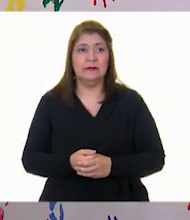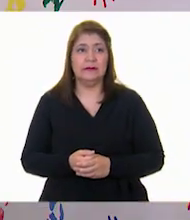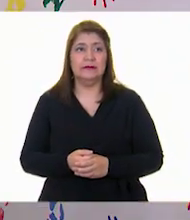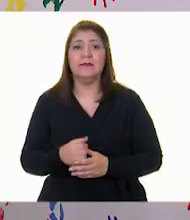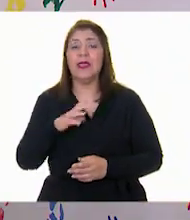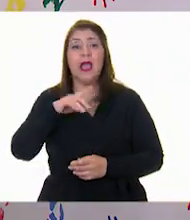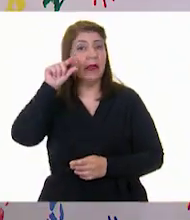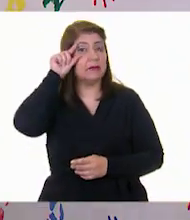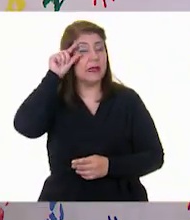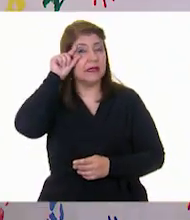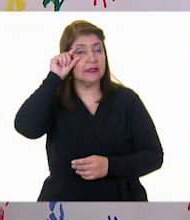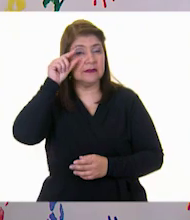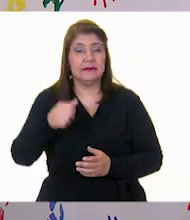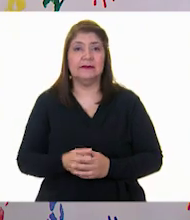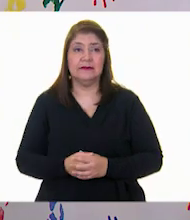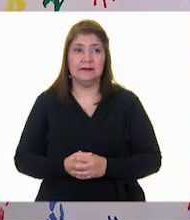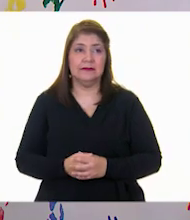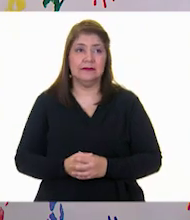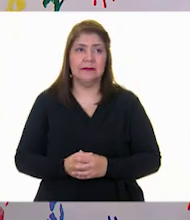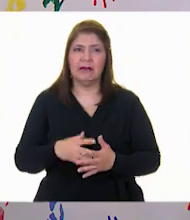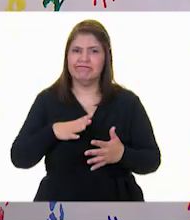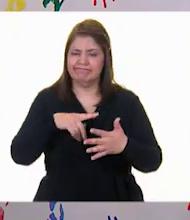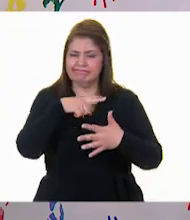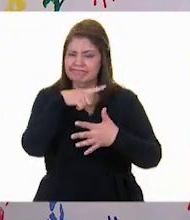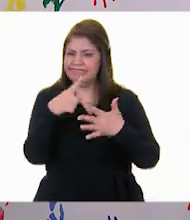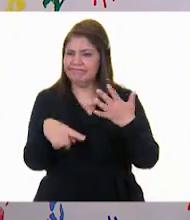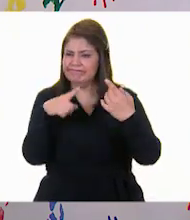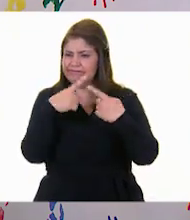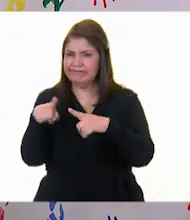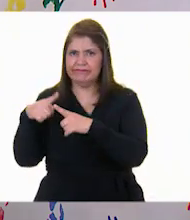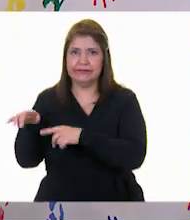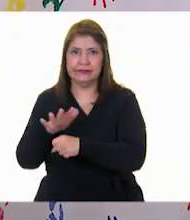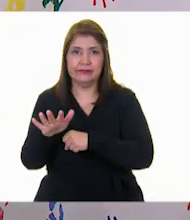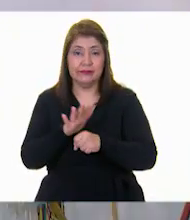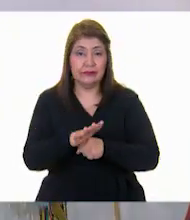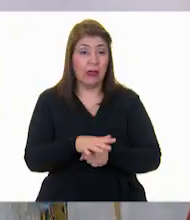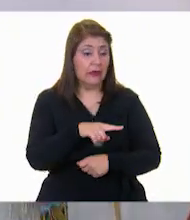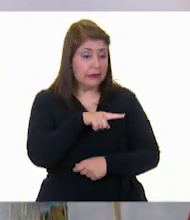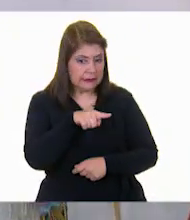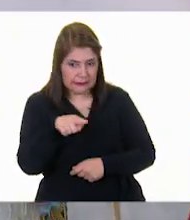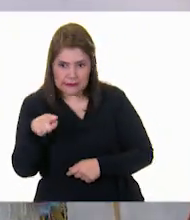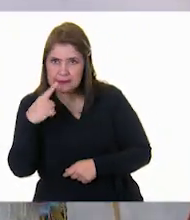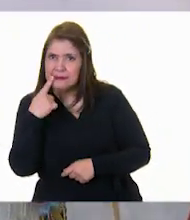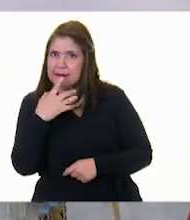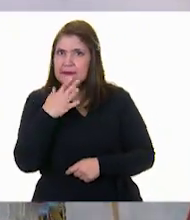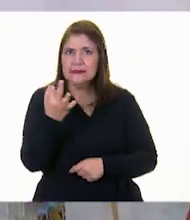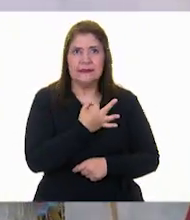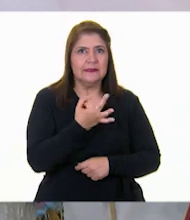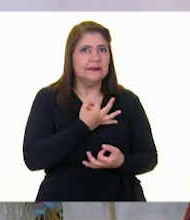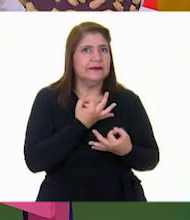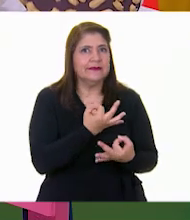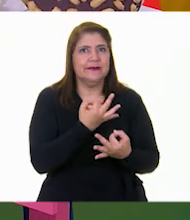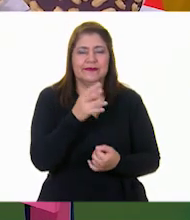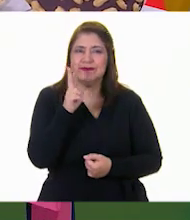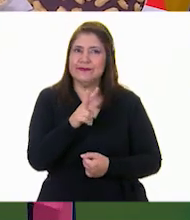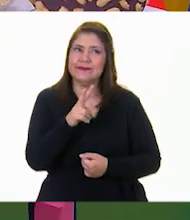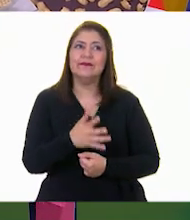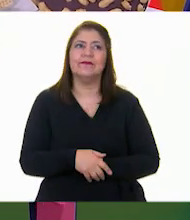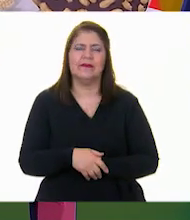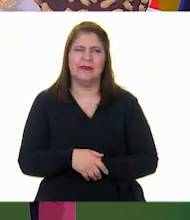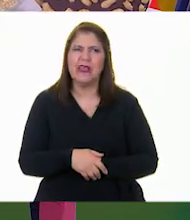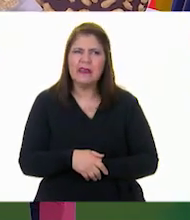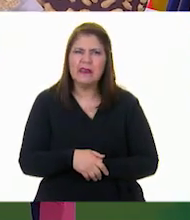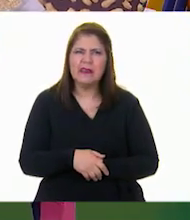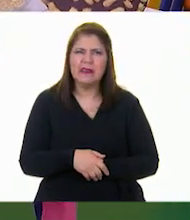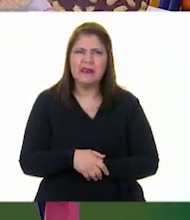almendras y muchos más. ¡Qué rico se ve todo eso! ¡Mmm! ¿Qué?